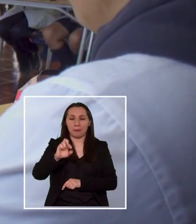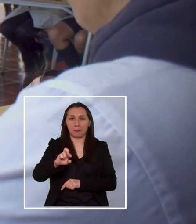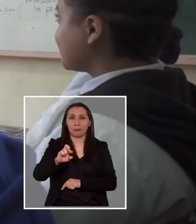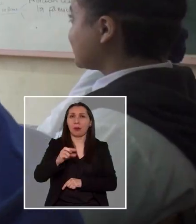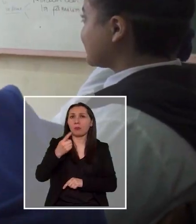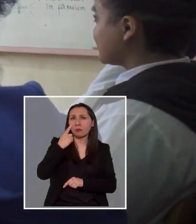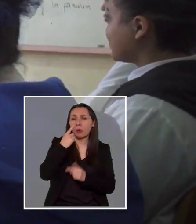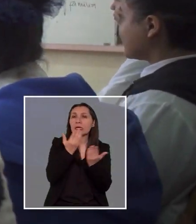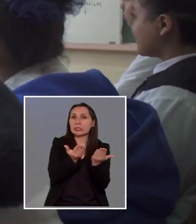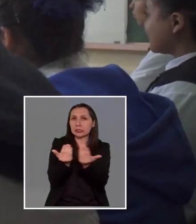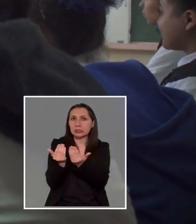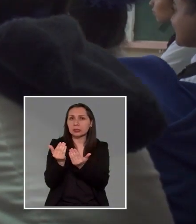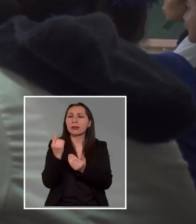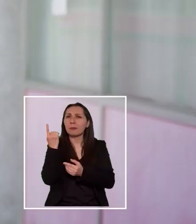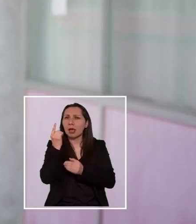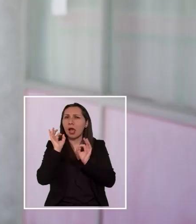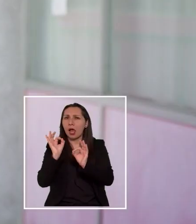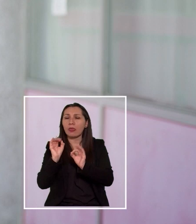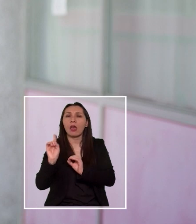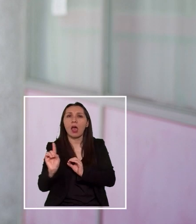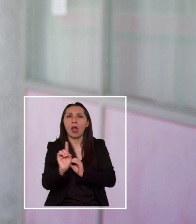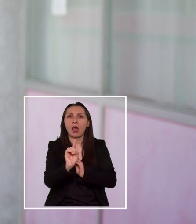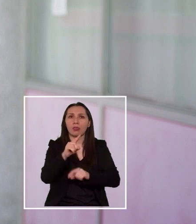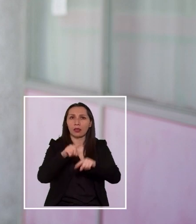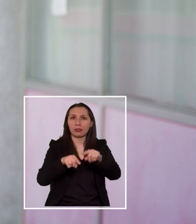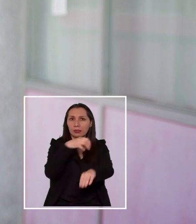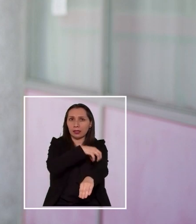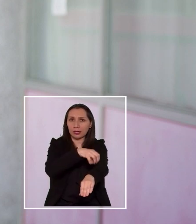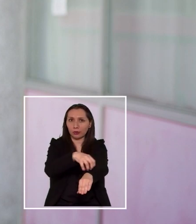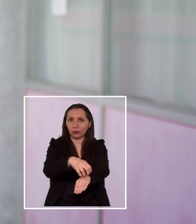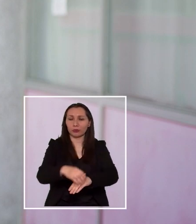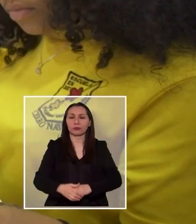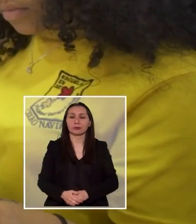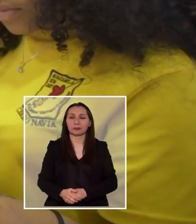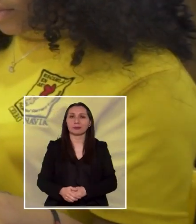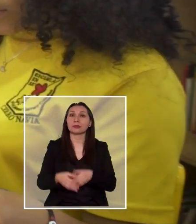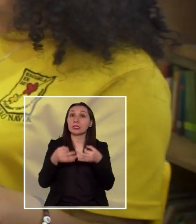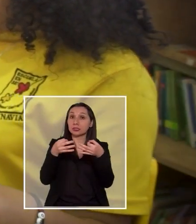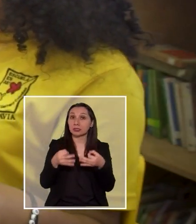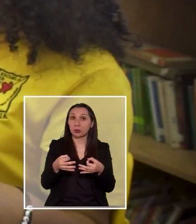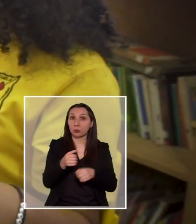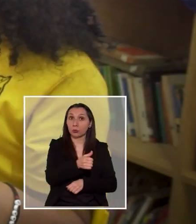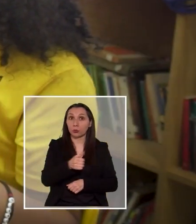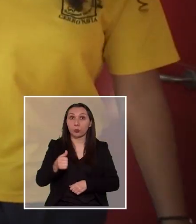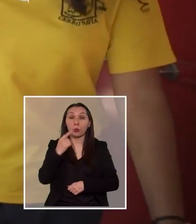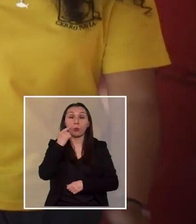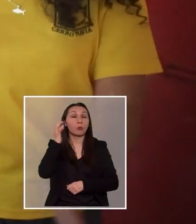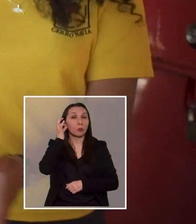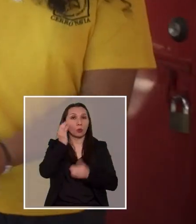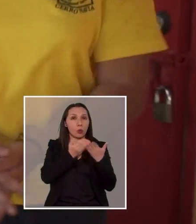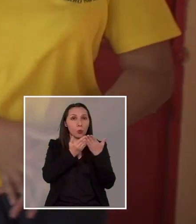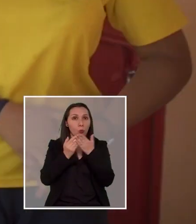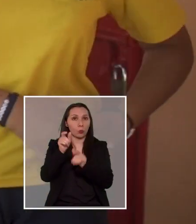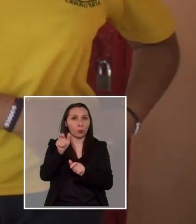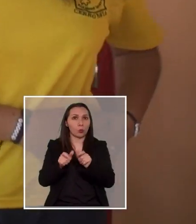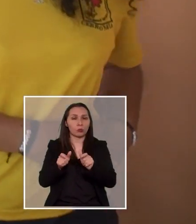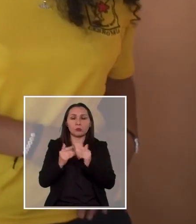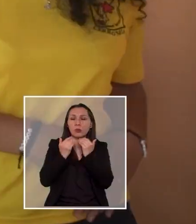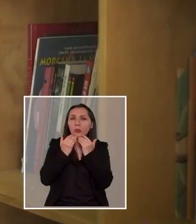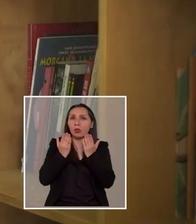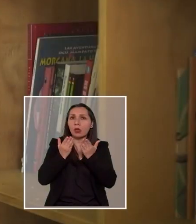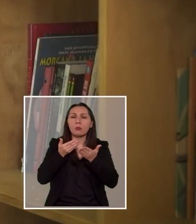Considerando necesidades y particularidades de cada territorio. Para asegurar que todos y todas las